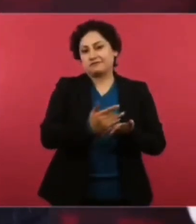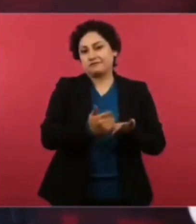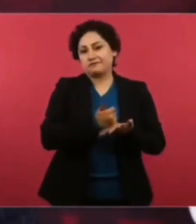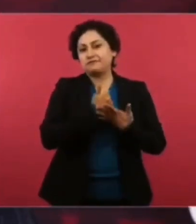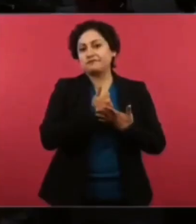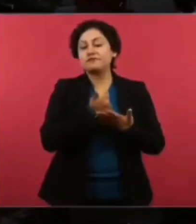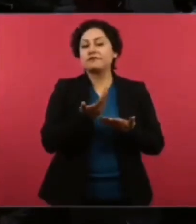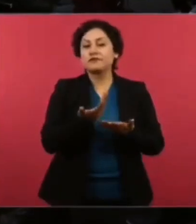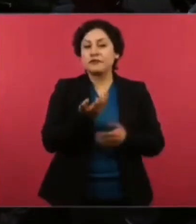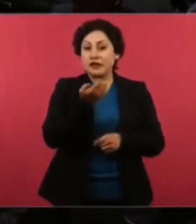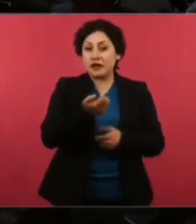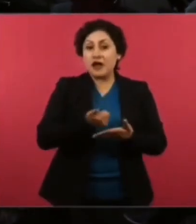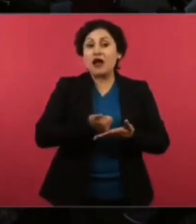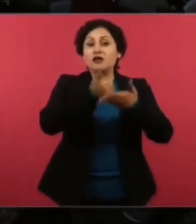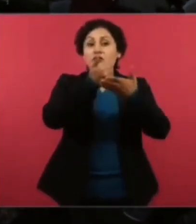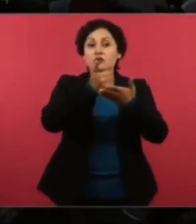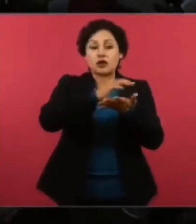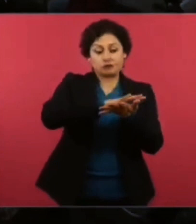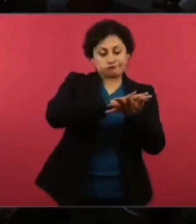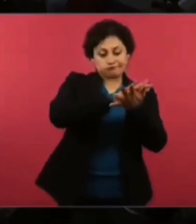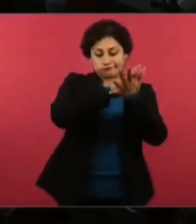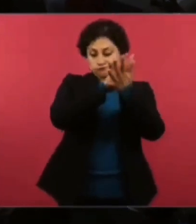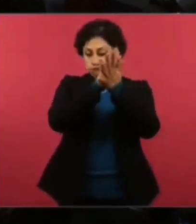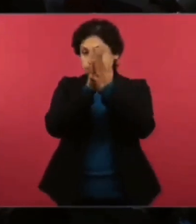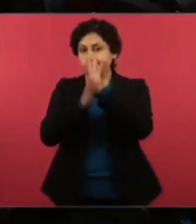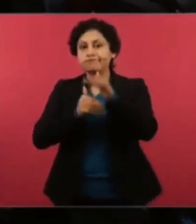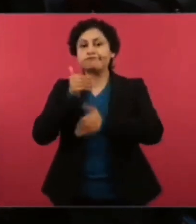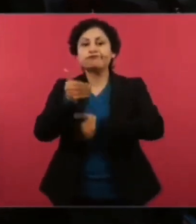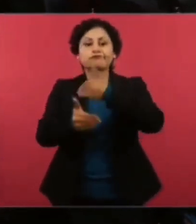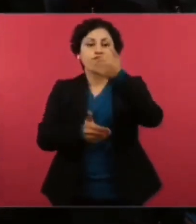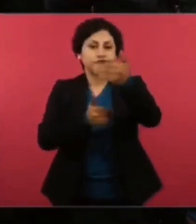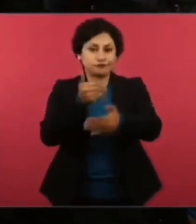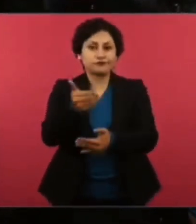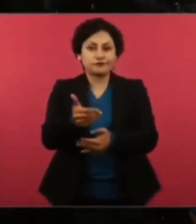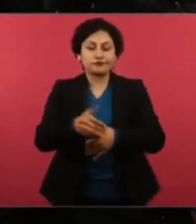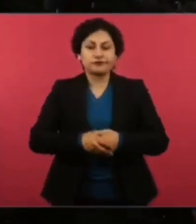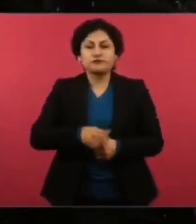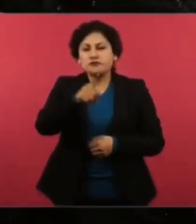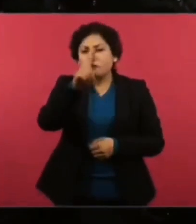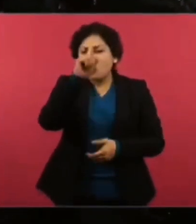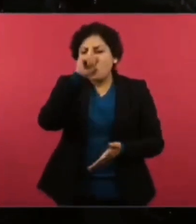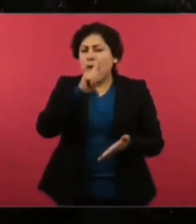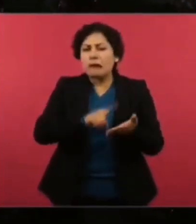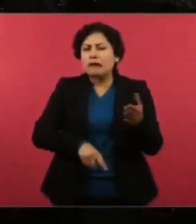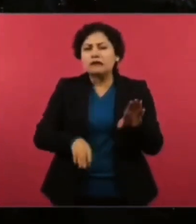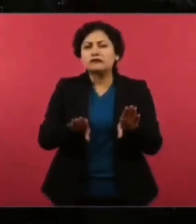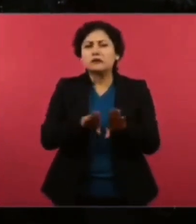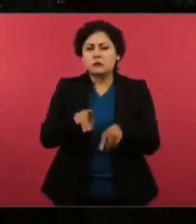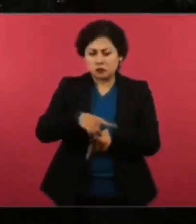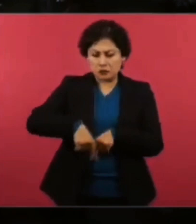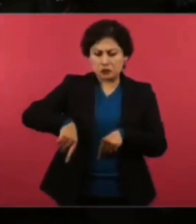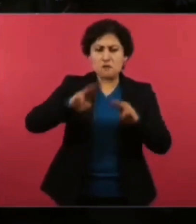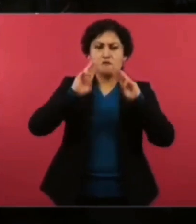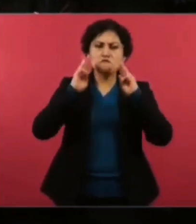y transformar. ¿Cómo enfrentamos a una mafia de poder si no es con el pueblo?